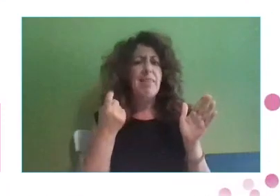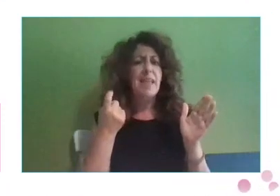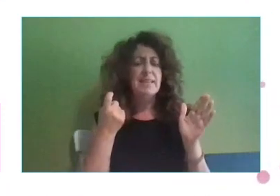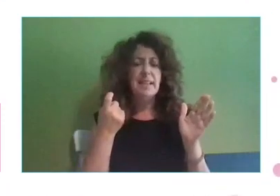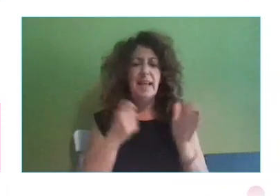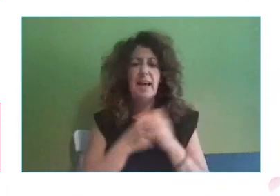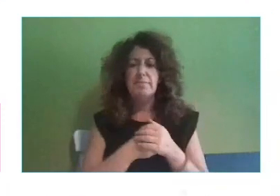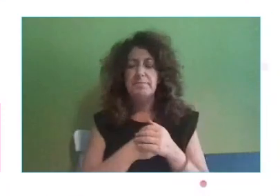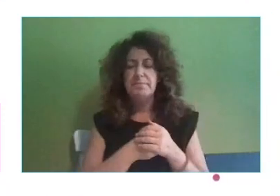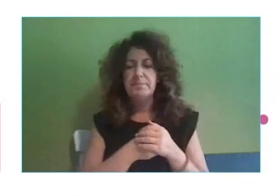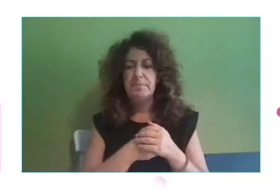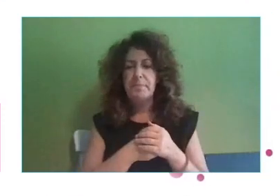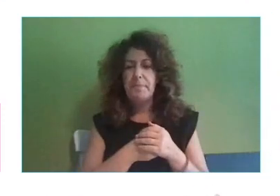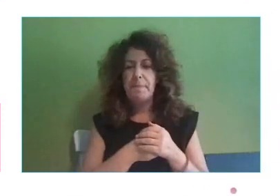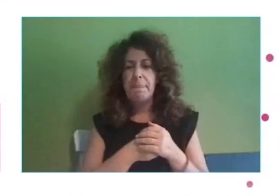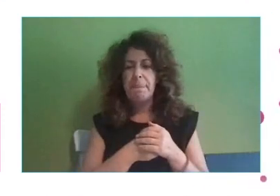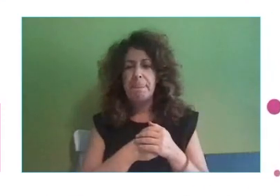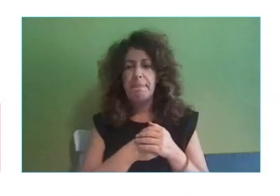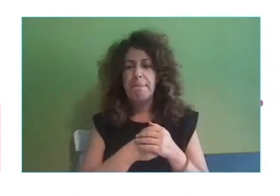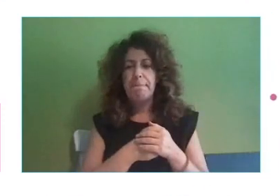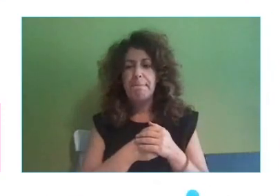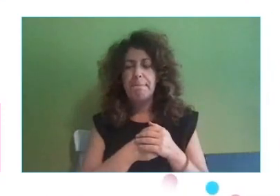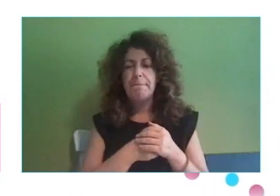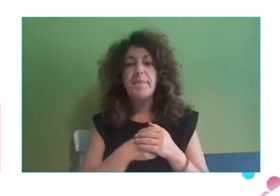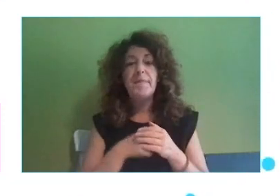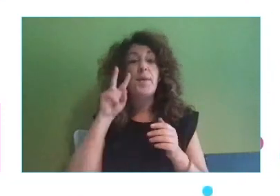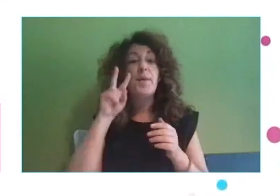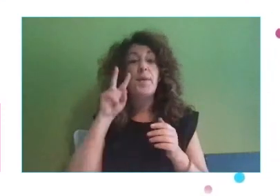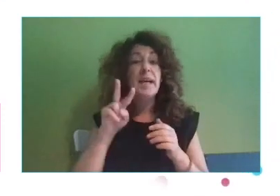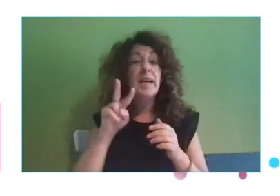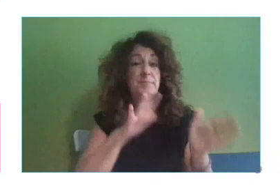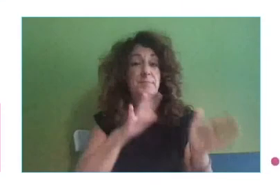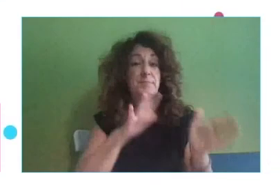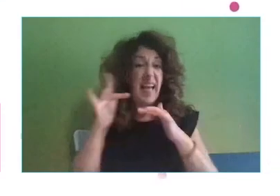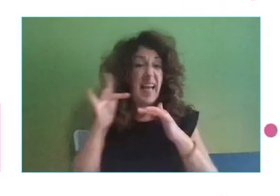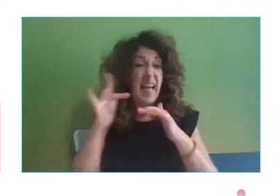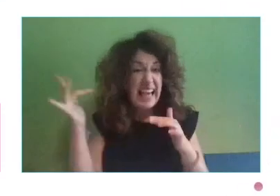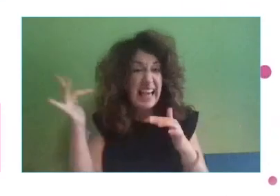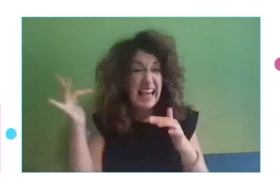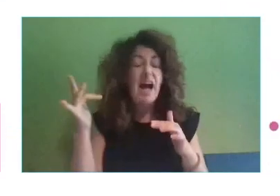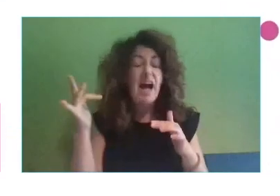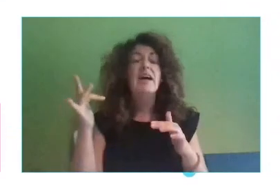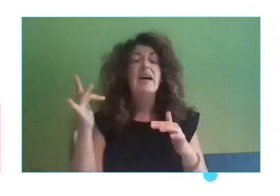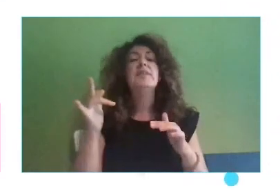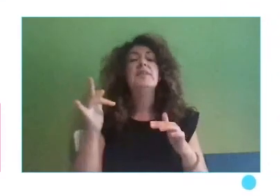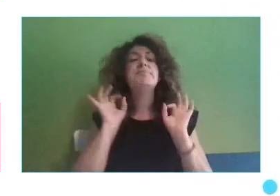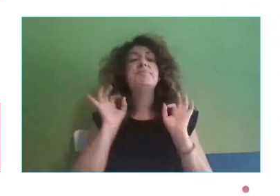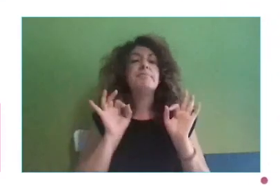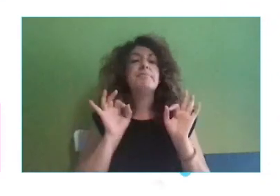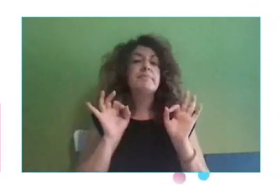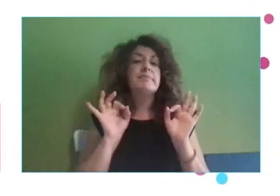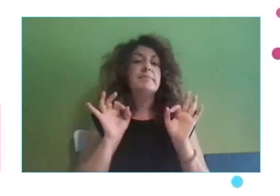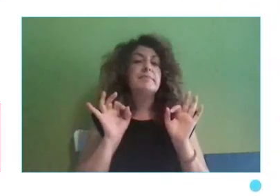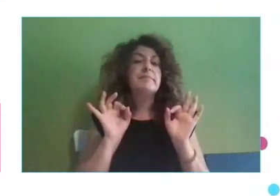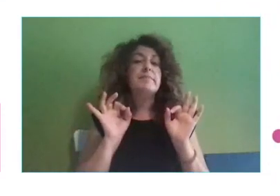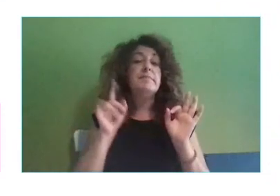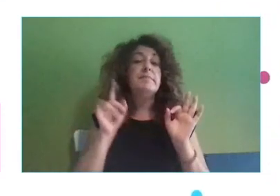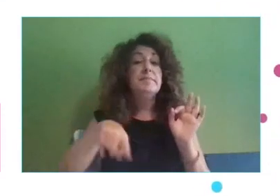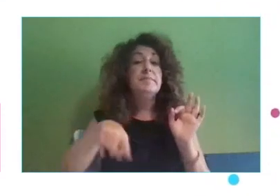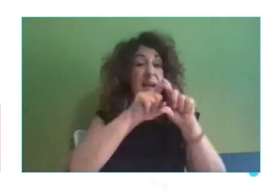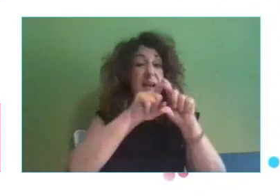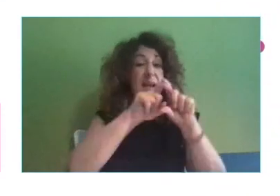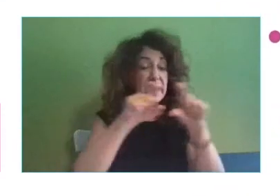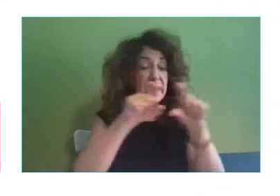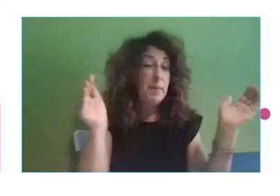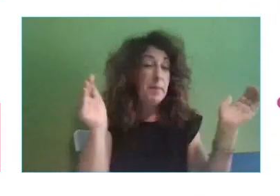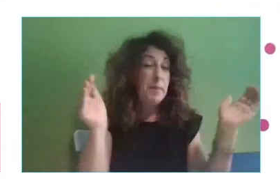lo que vemos es que esta digitalización tiene un impacto directo en cómo crecen las PYMES,